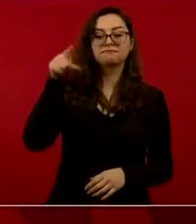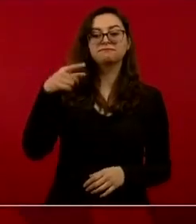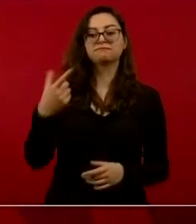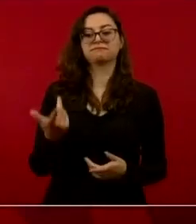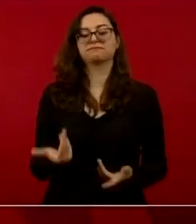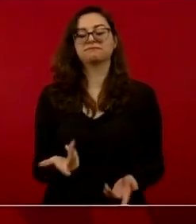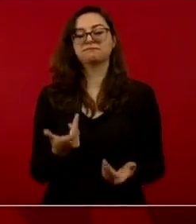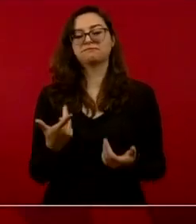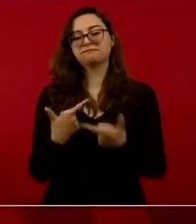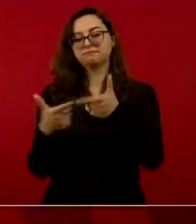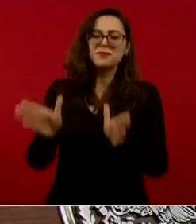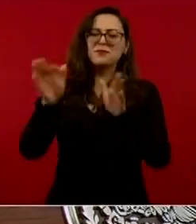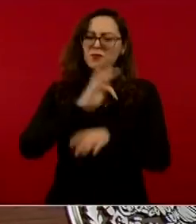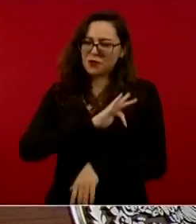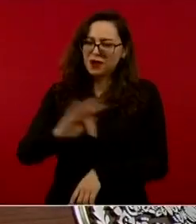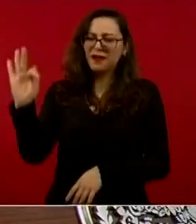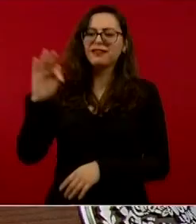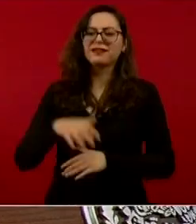selección mexicana. Escúchenlo.